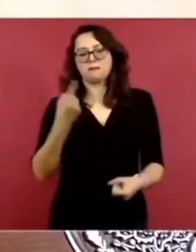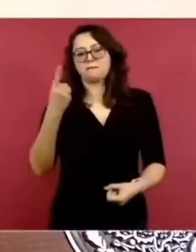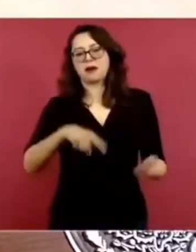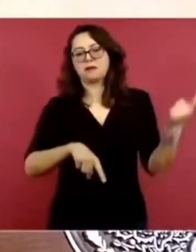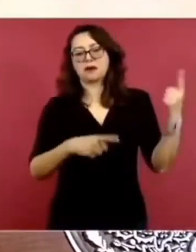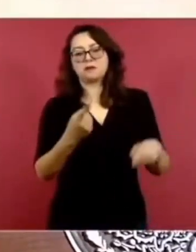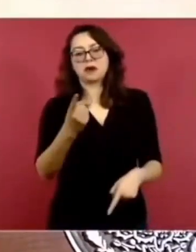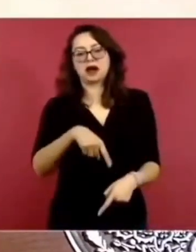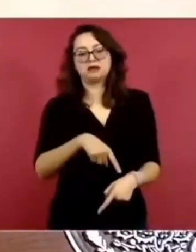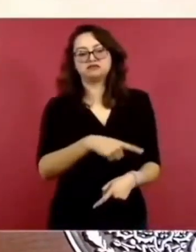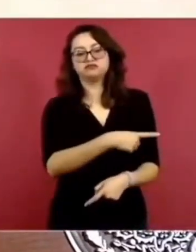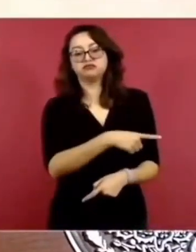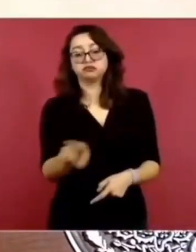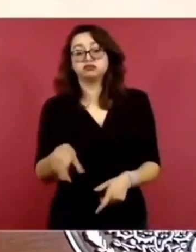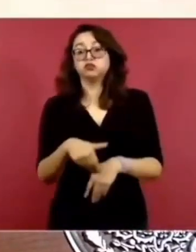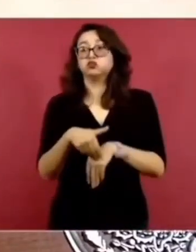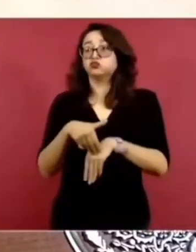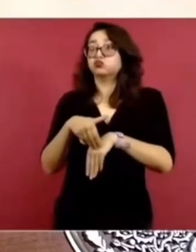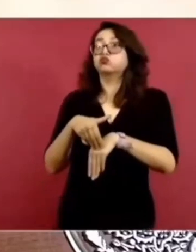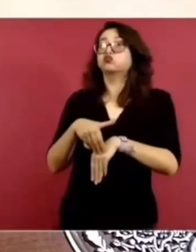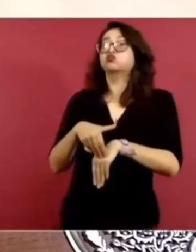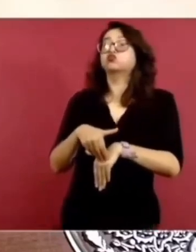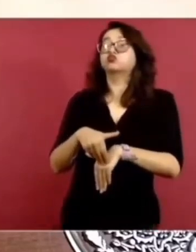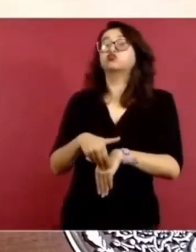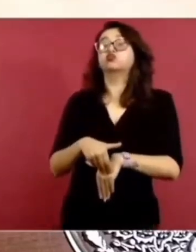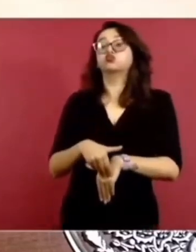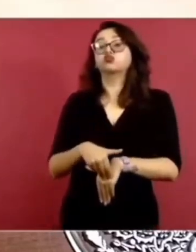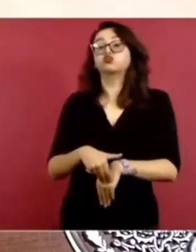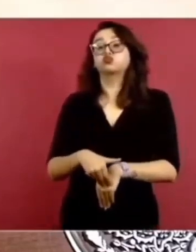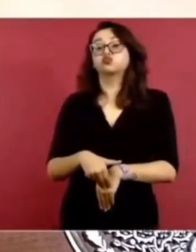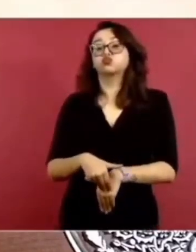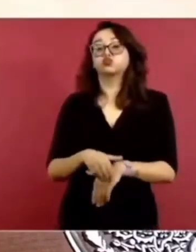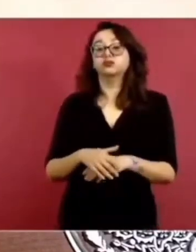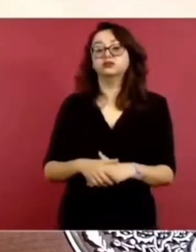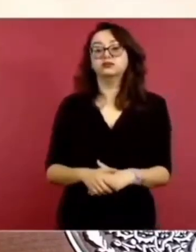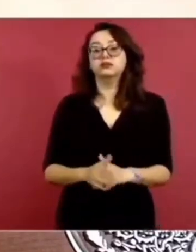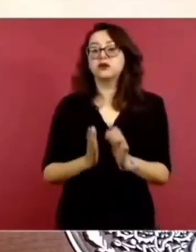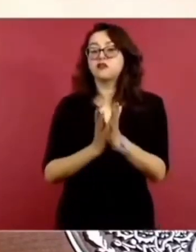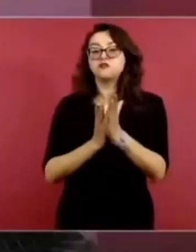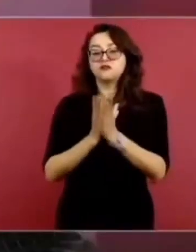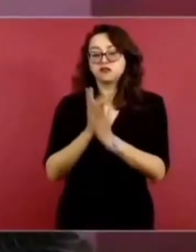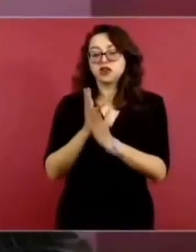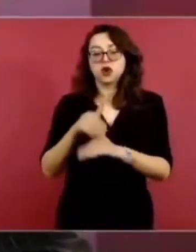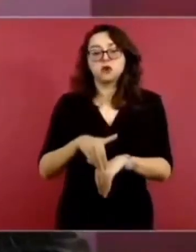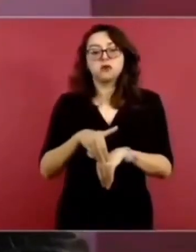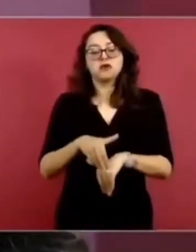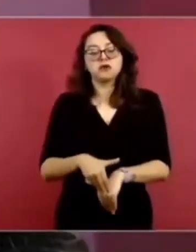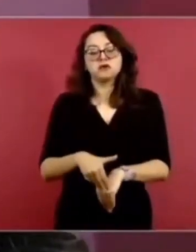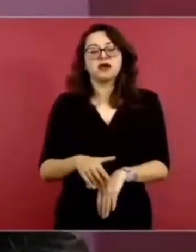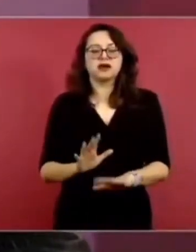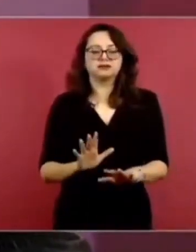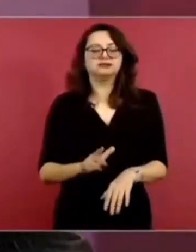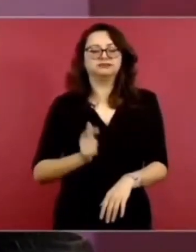y son fieles, obedientes,